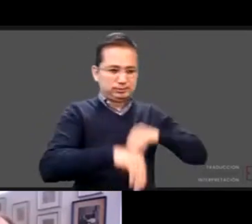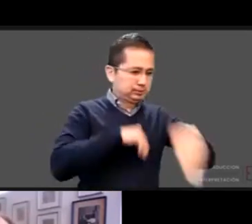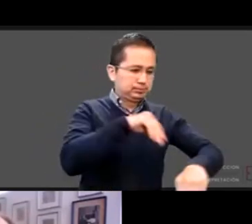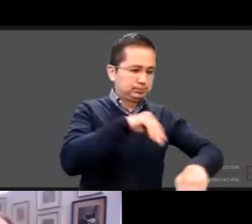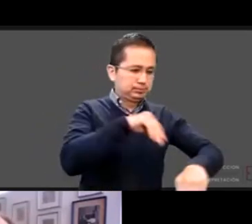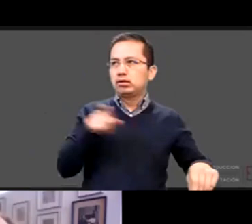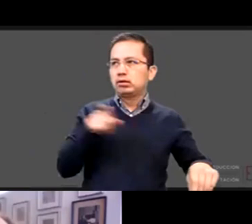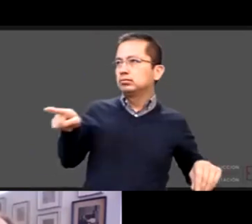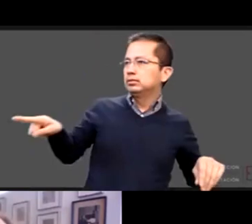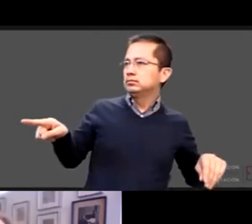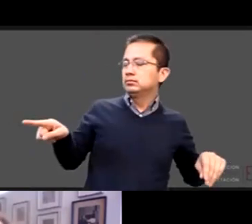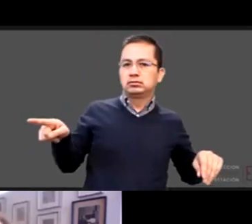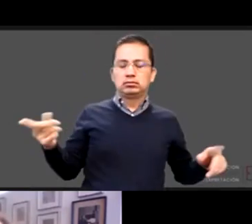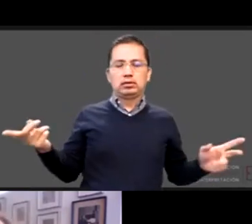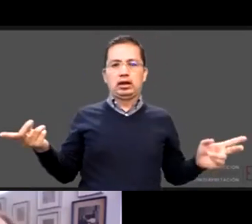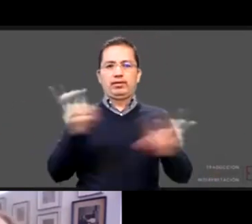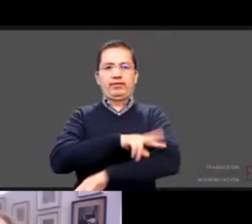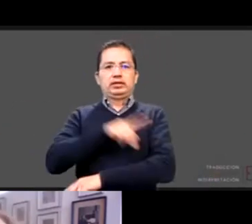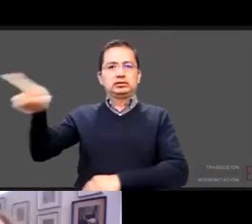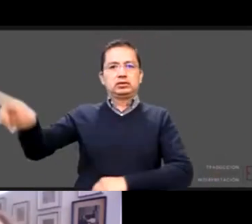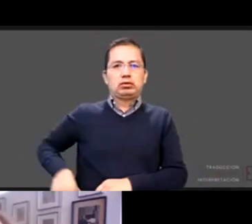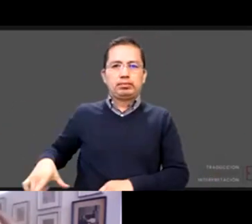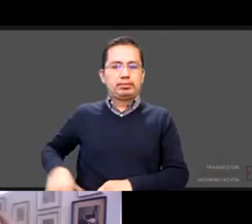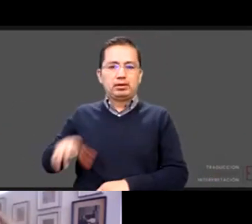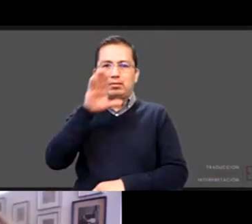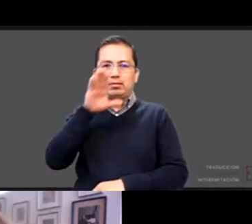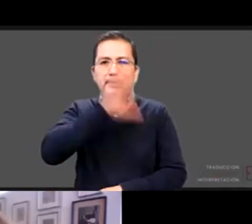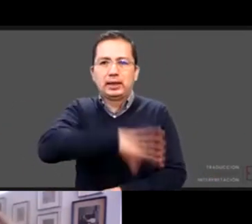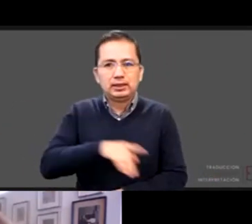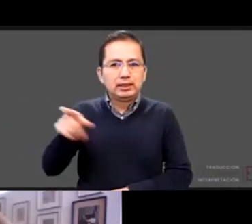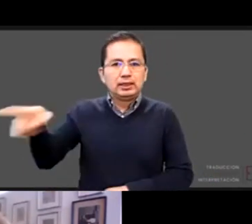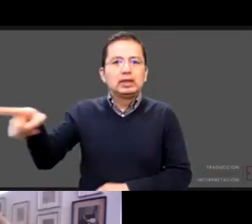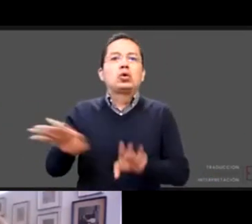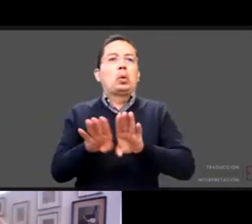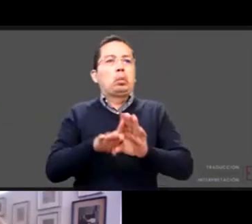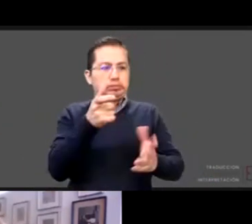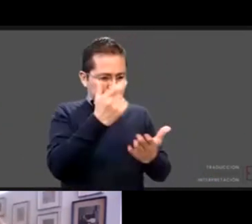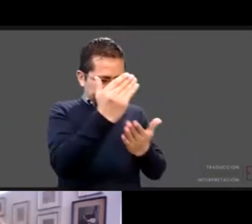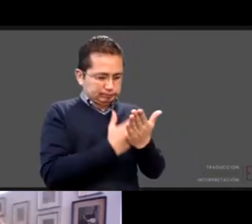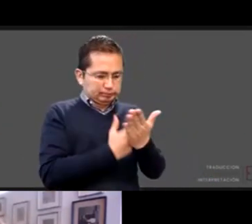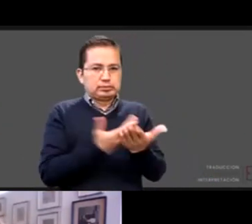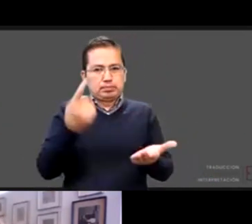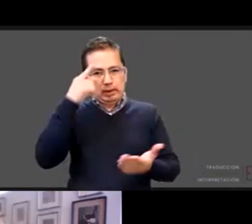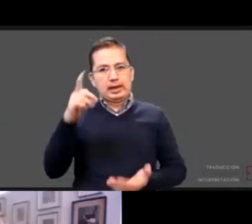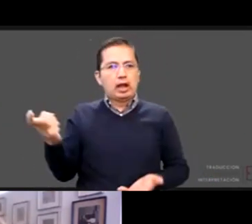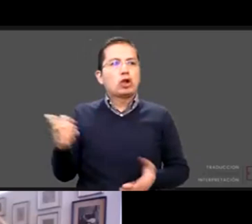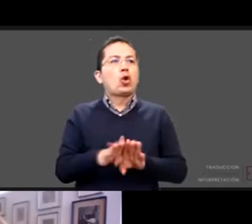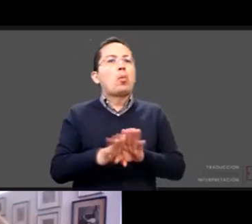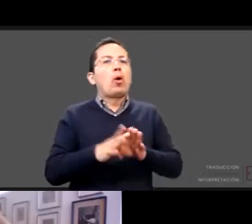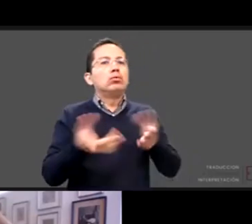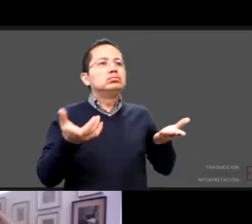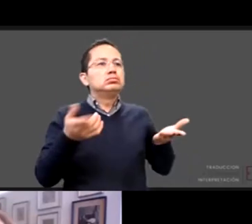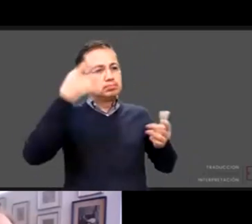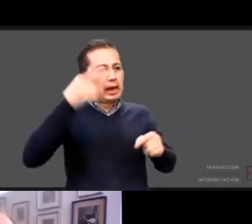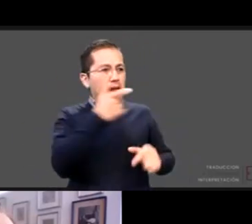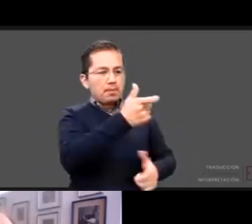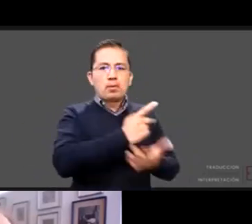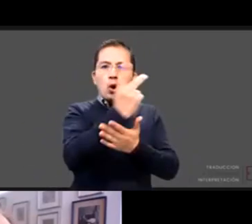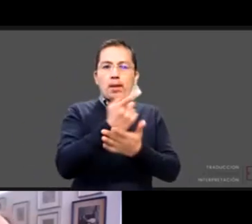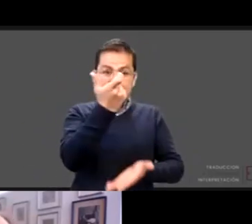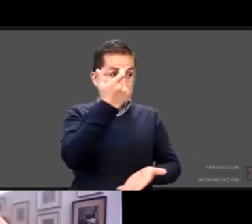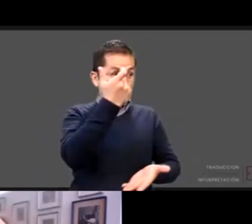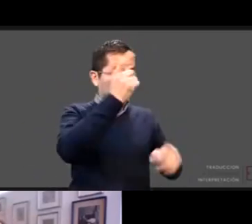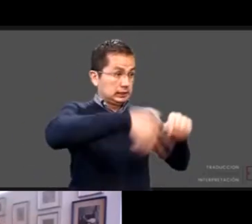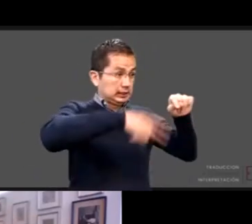en donde nos preocupa muchísimo al final de cuentas ¿qué es lo que va a articular la ENAPI si estamos matando los programas para